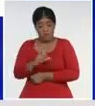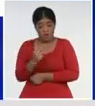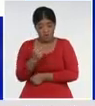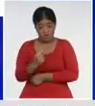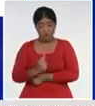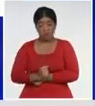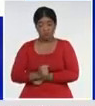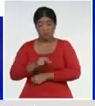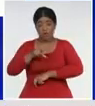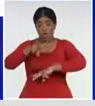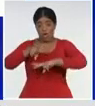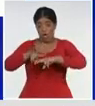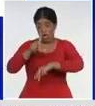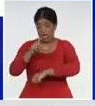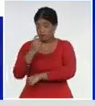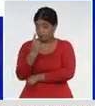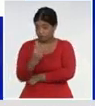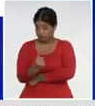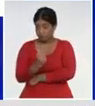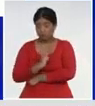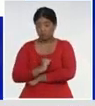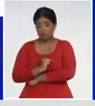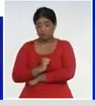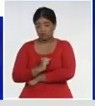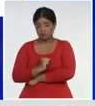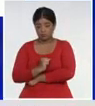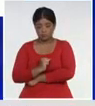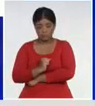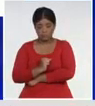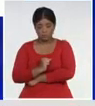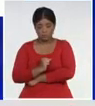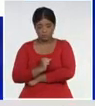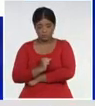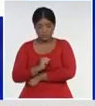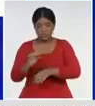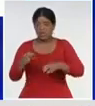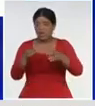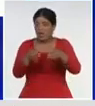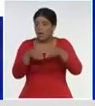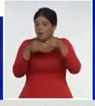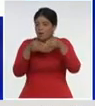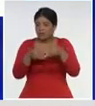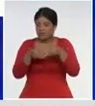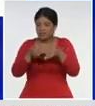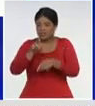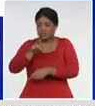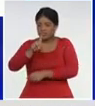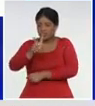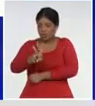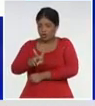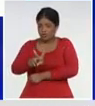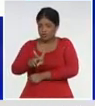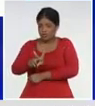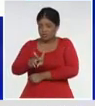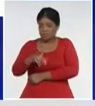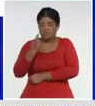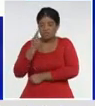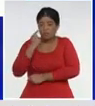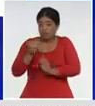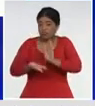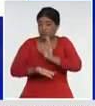Holguín, un evento, 12, la provincia, Granma, es el territorio, con mayor número, de eventos activos,